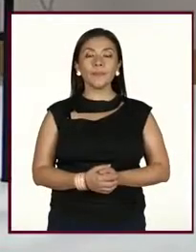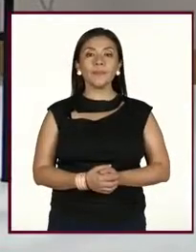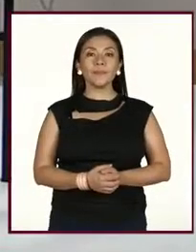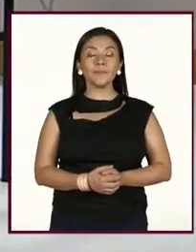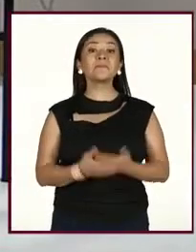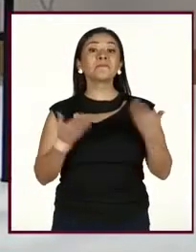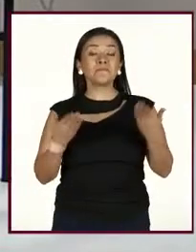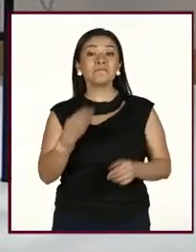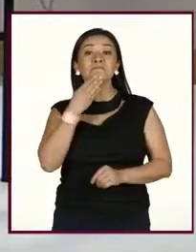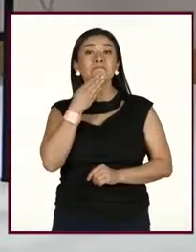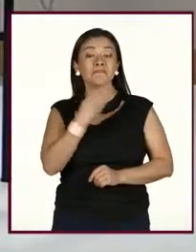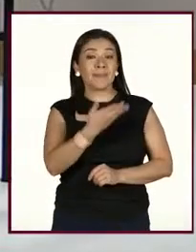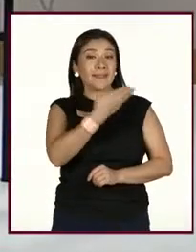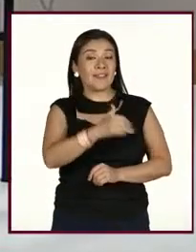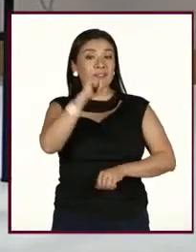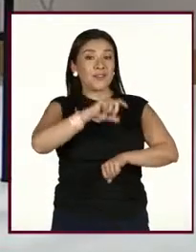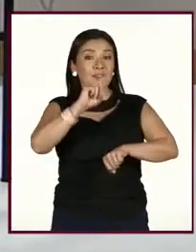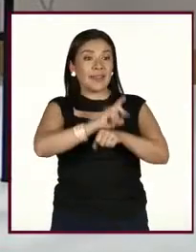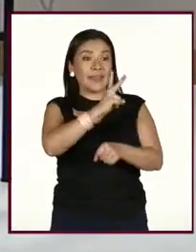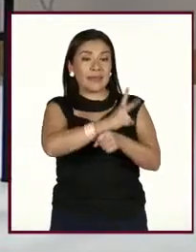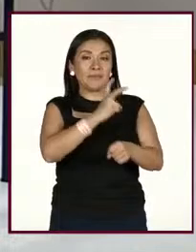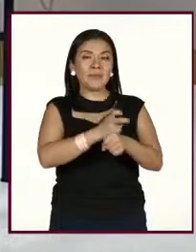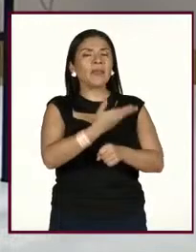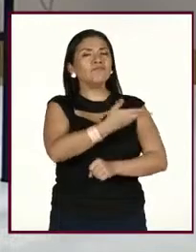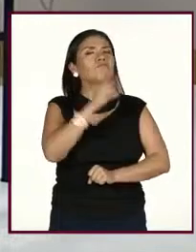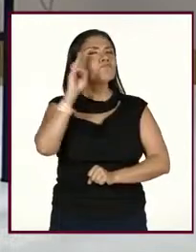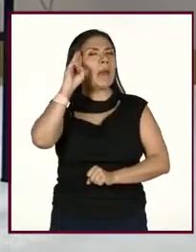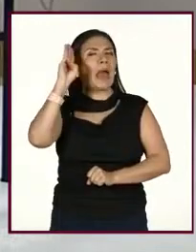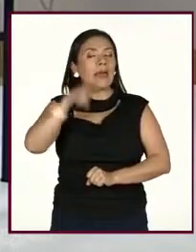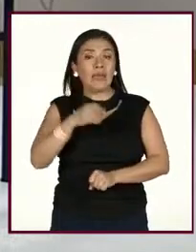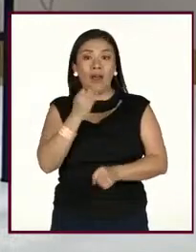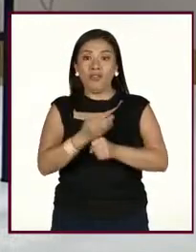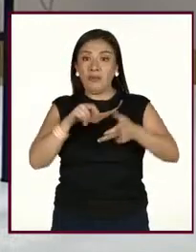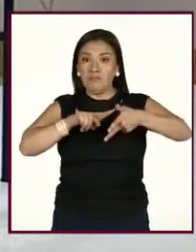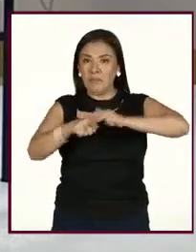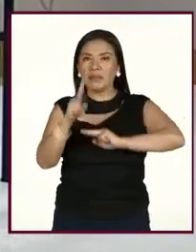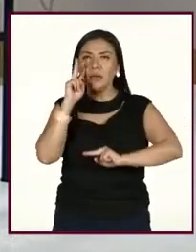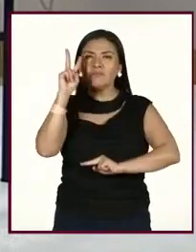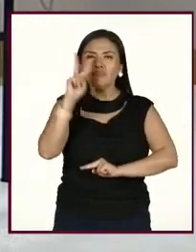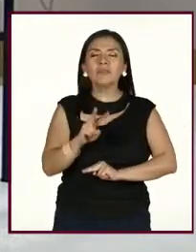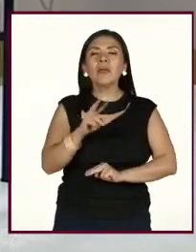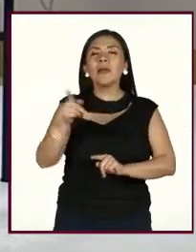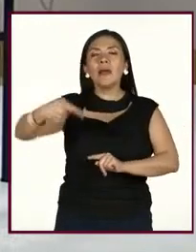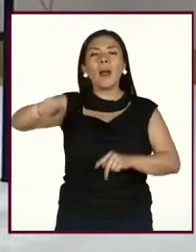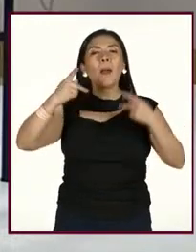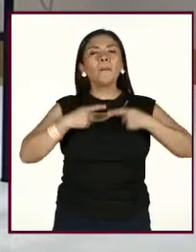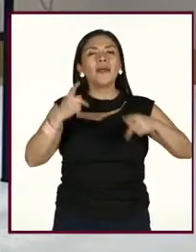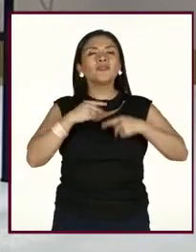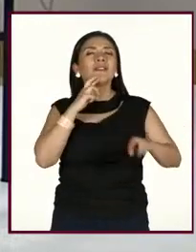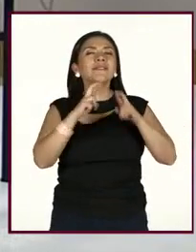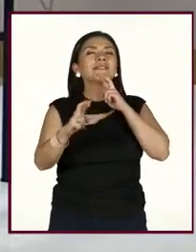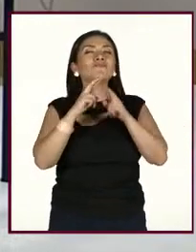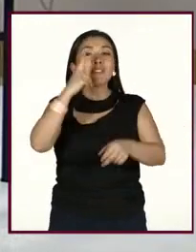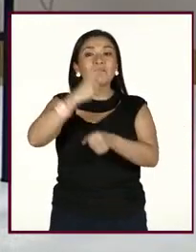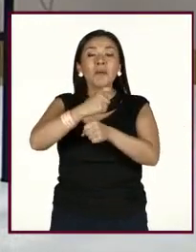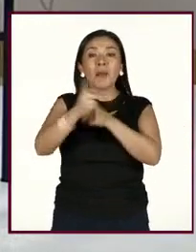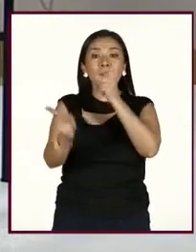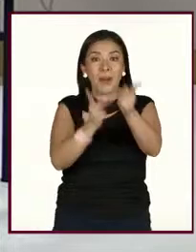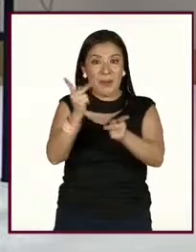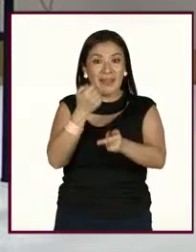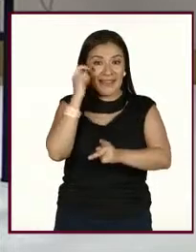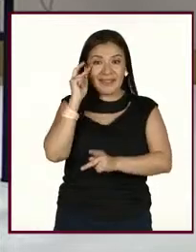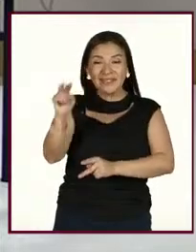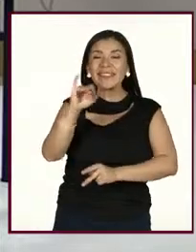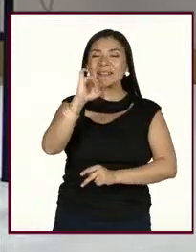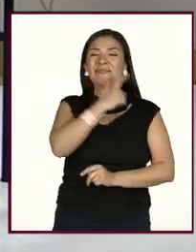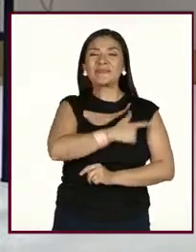Bueno, pues es nuestra invitada y maestra Marisa, ¿te parece si comenzamos revisando las respuestas de nuestra primera pregunta en Mentimeter? Claro que sí,